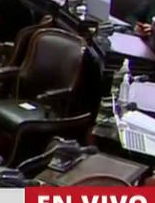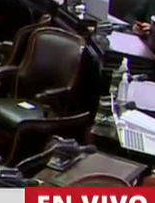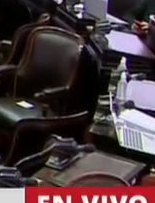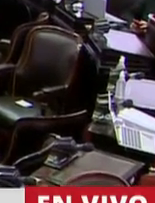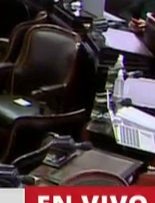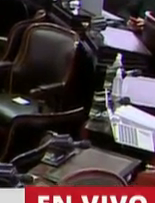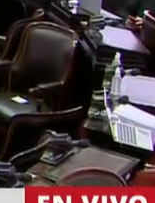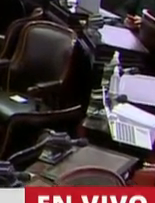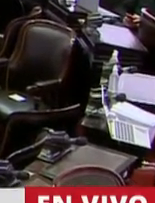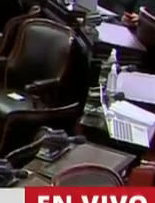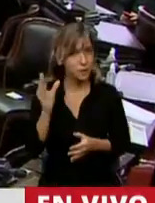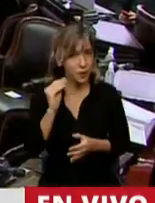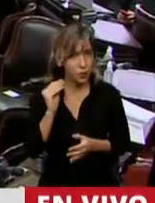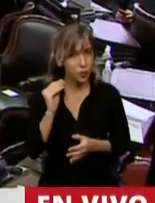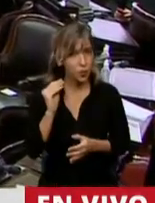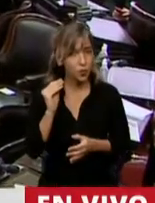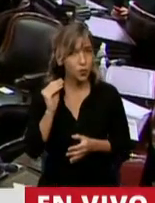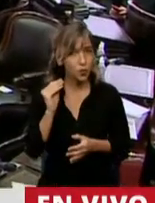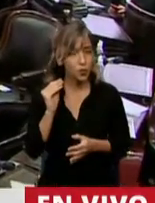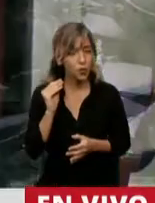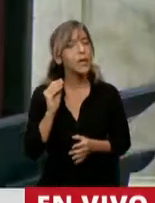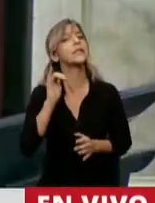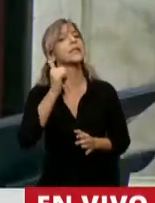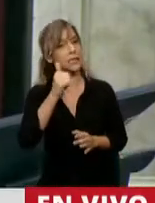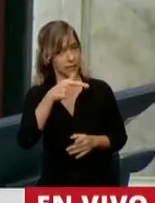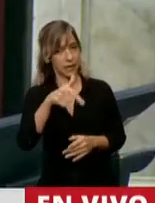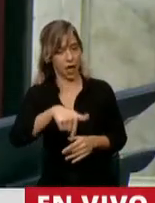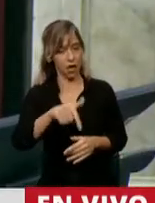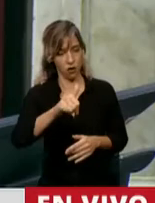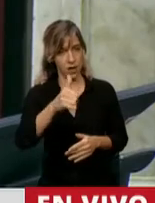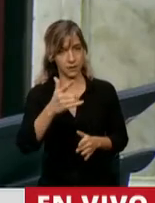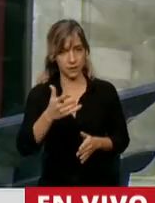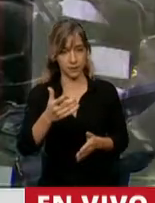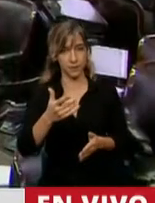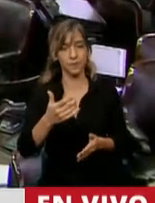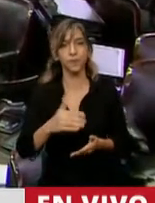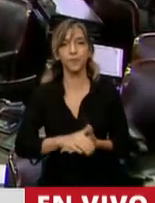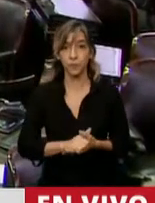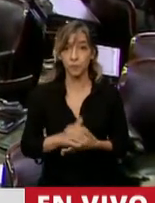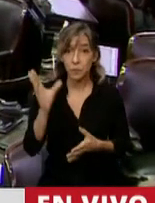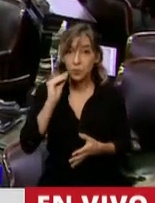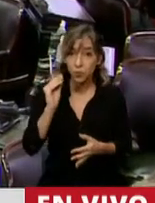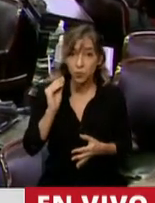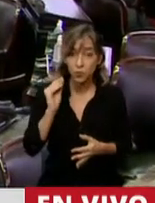Sí, ¿me escucha? Ahora sí, diputado. ¿Me escucha?